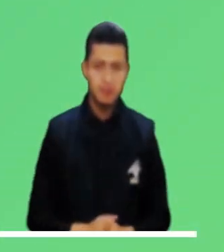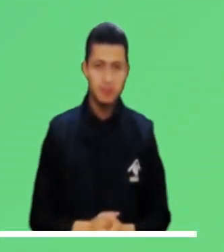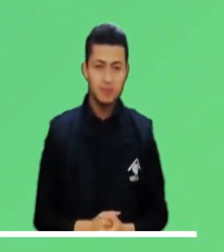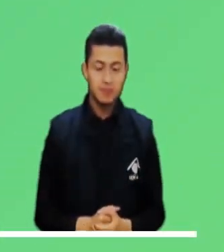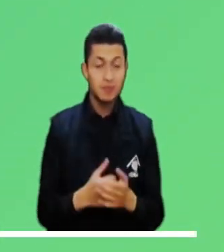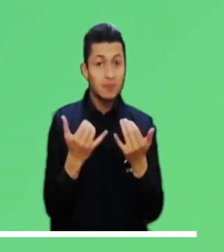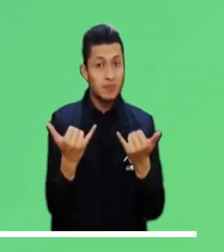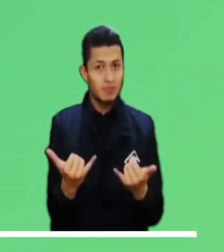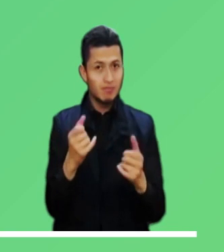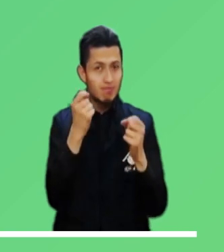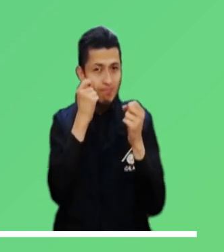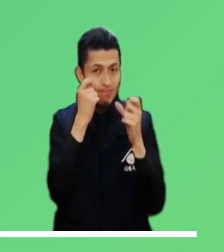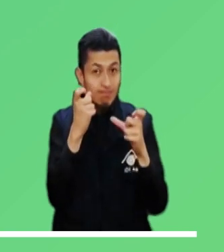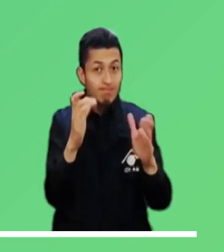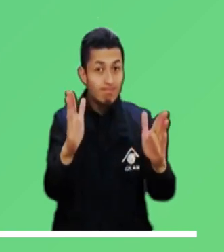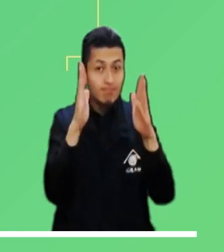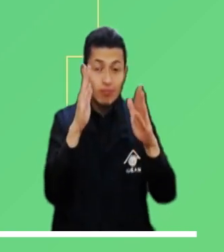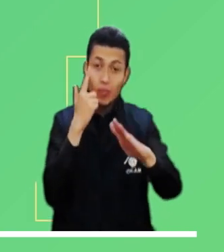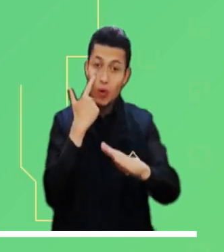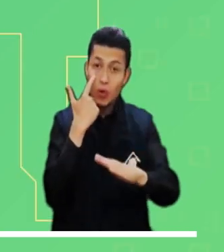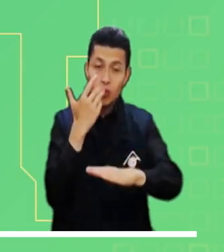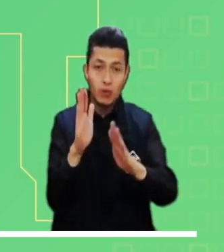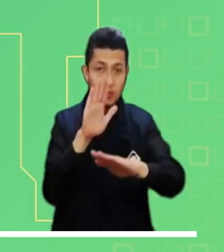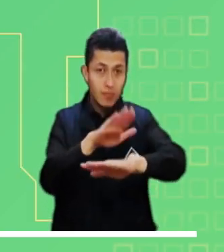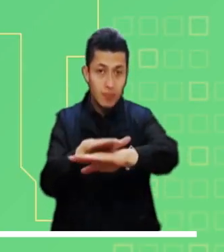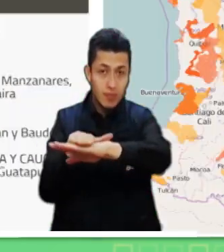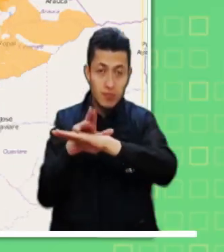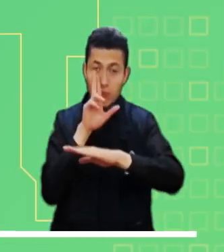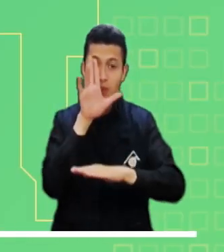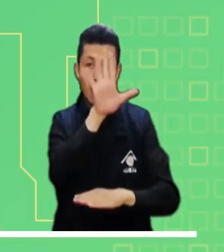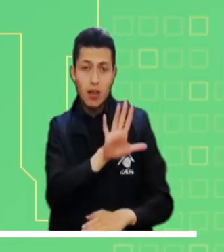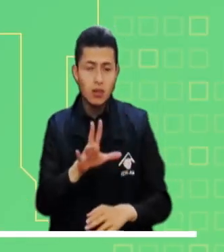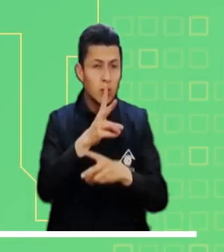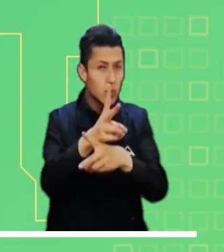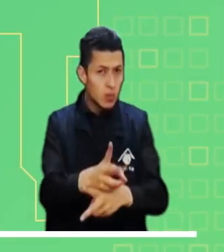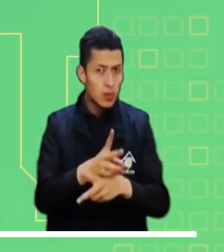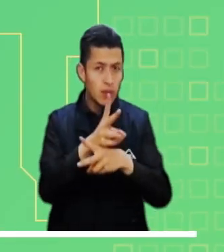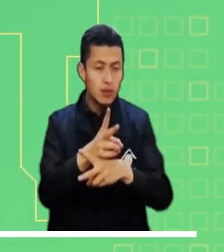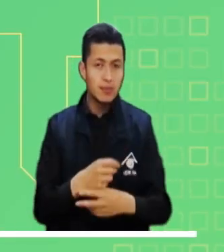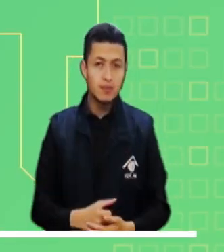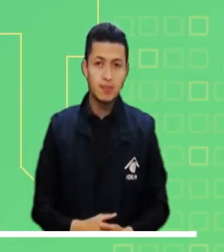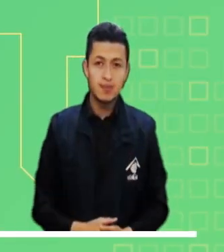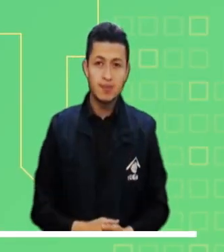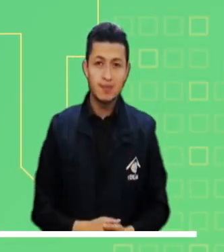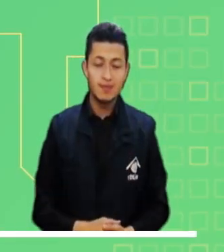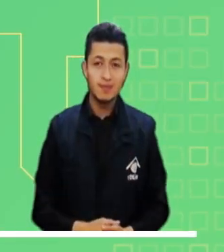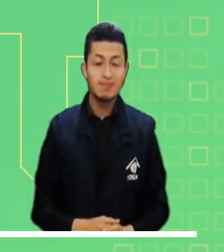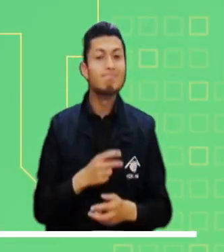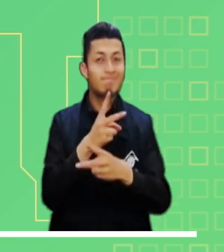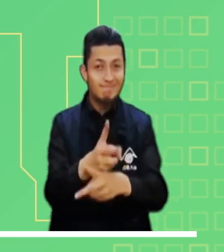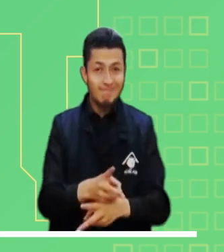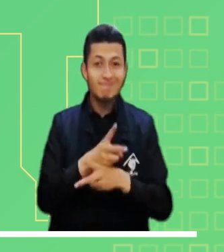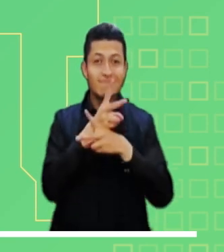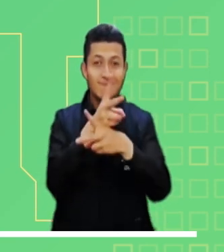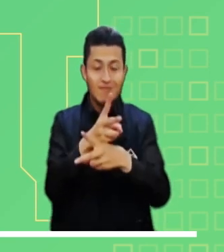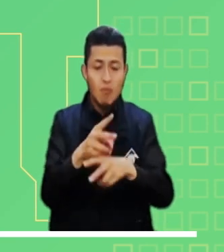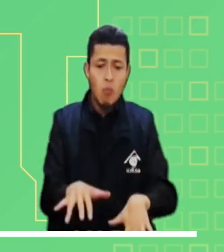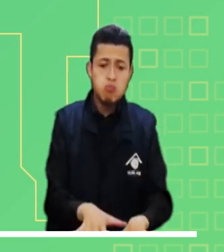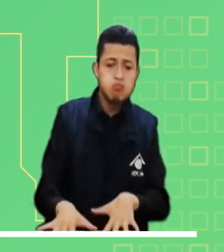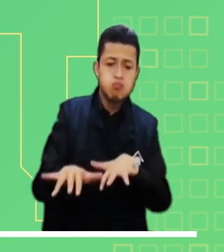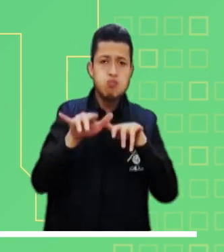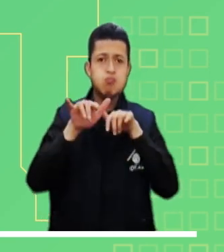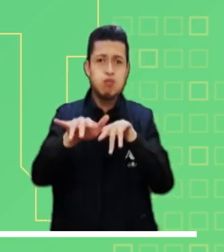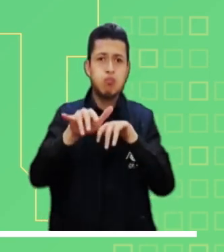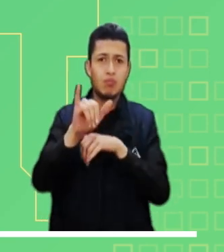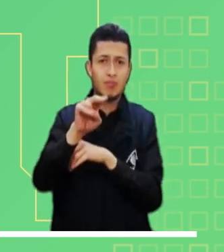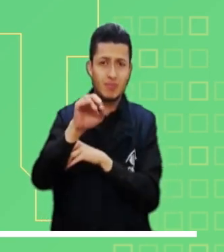Ahora, mucha atención a las principales alertas para hoy a nivel nacional. Son preocupantes los altos niveles que presenta